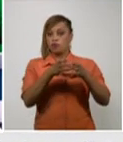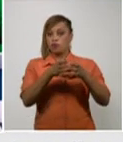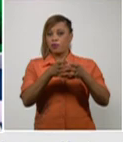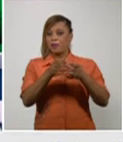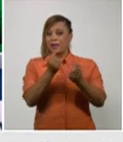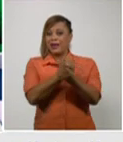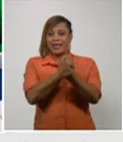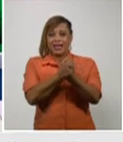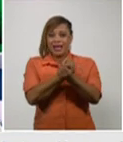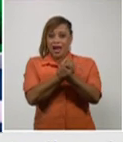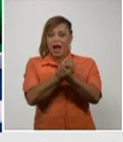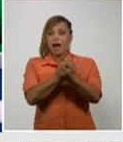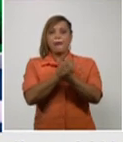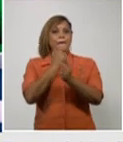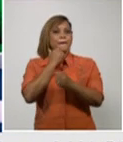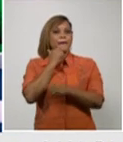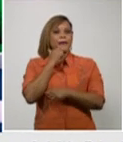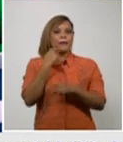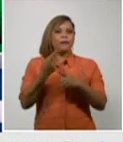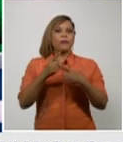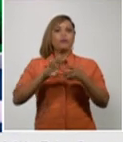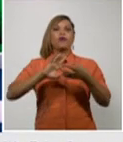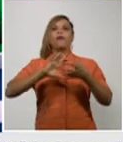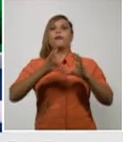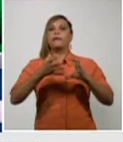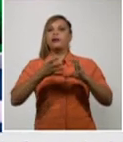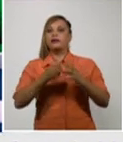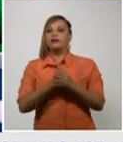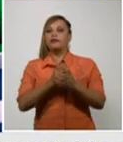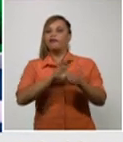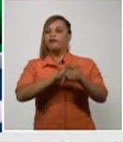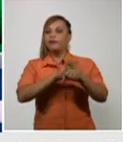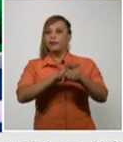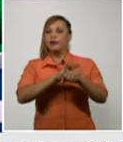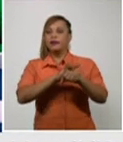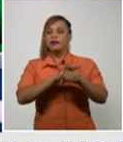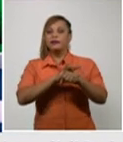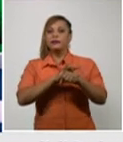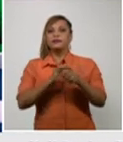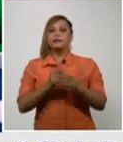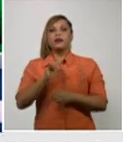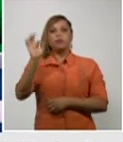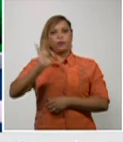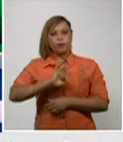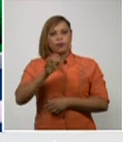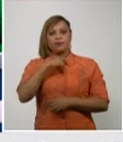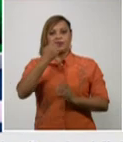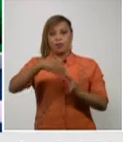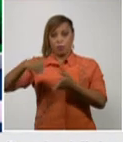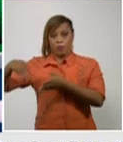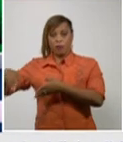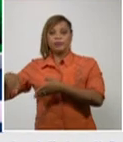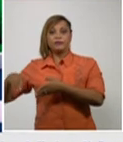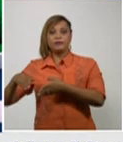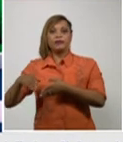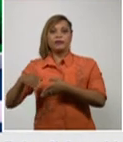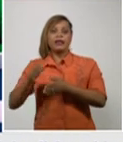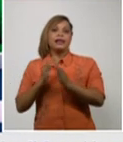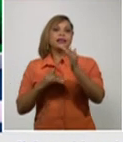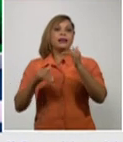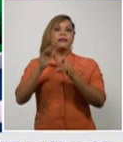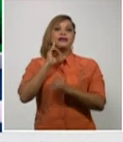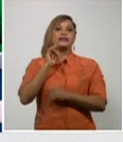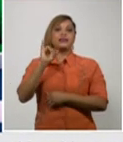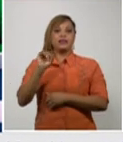las complicaciones que hace y la la letalidad que en ocasiones ocasiona el de más de 60